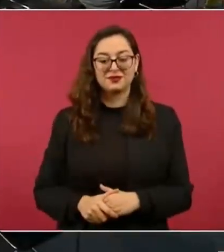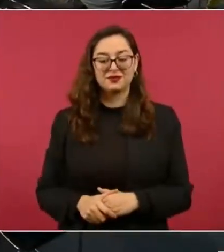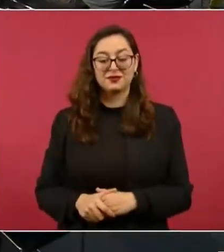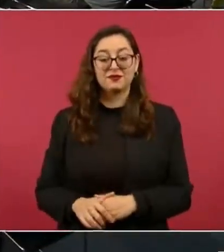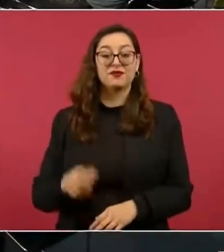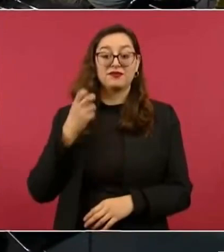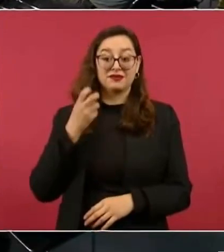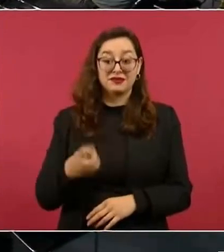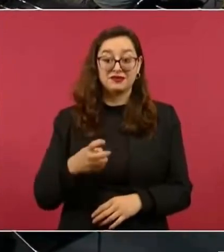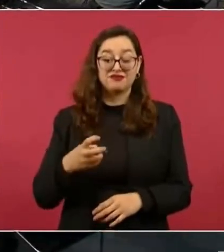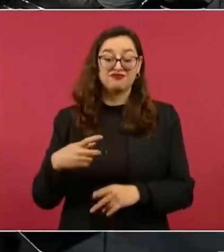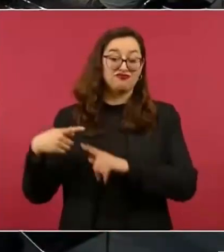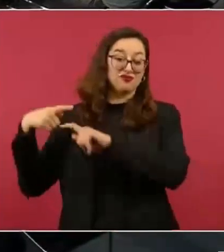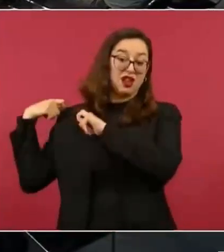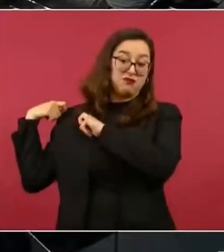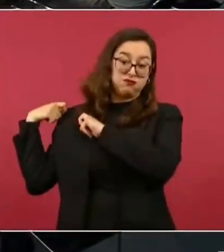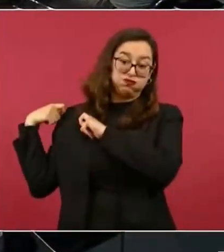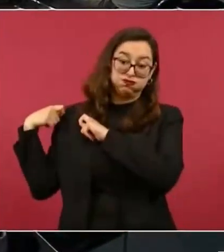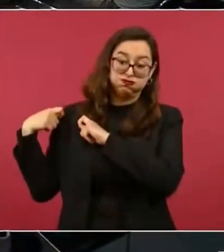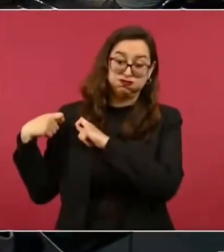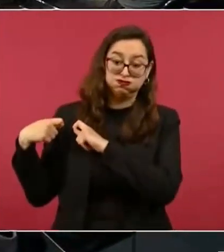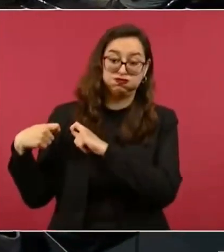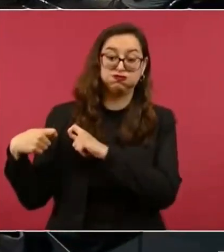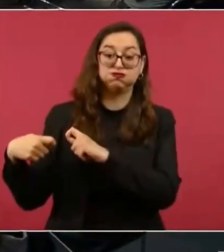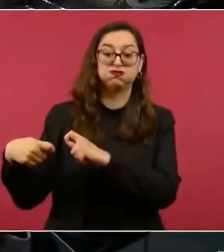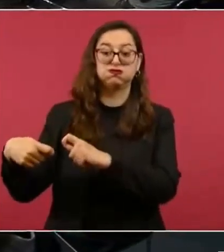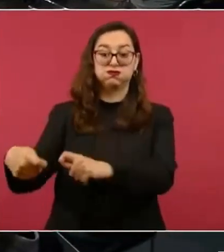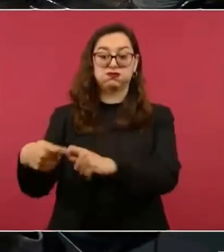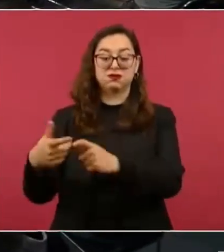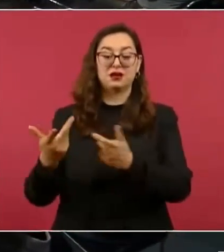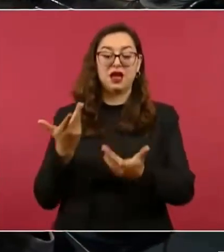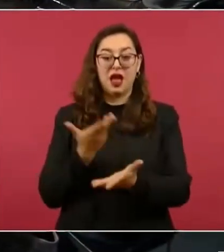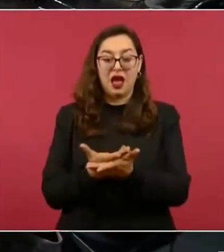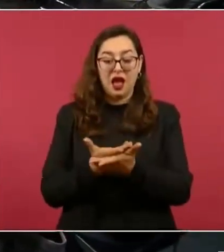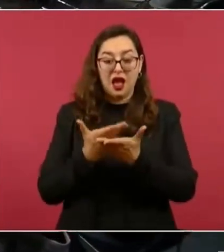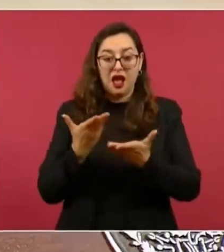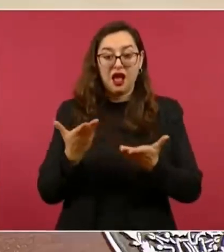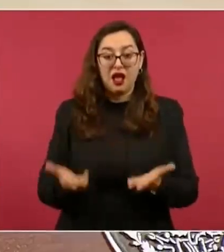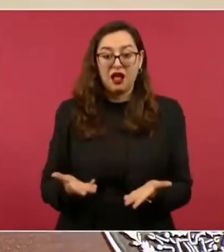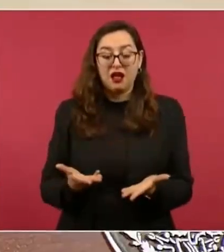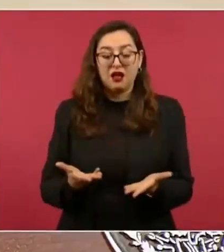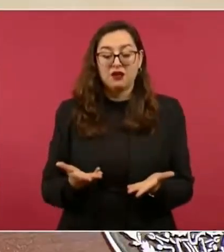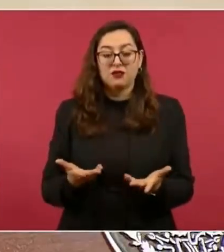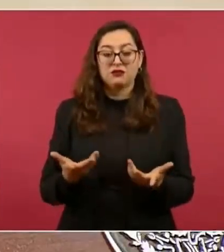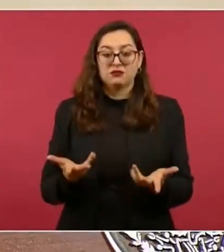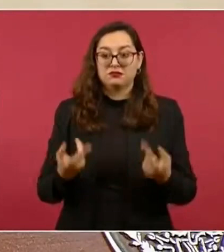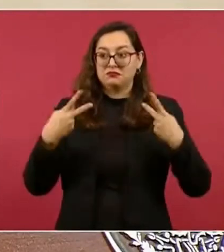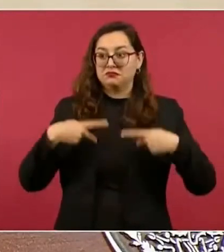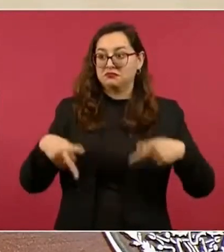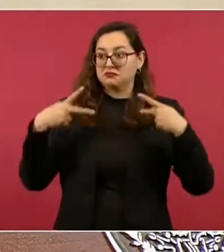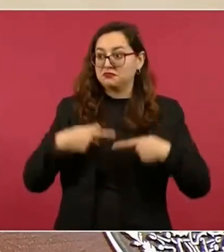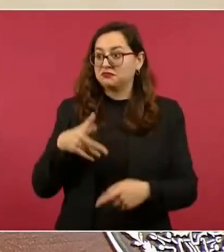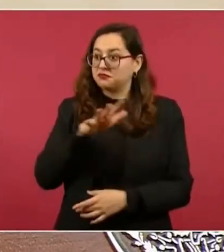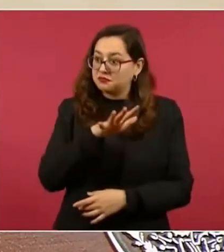el que tengamos